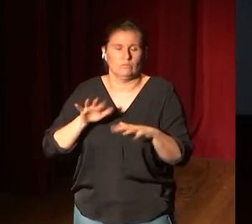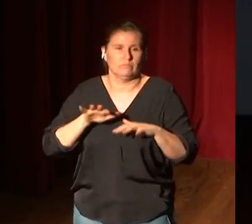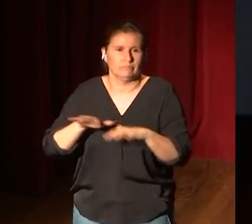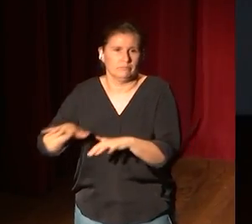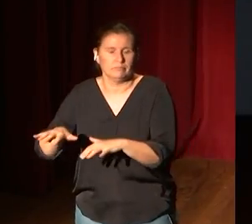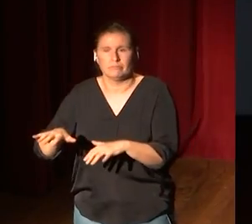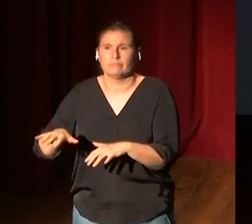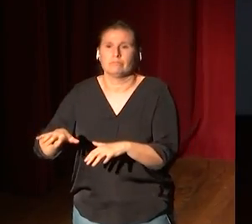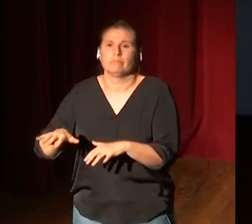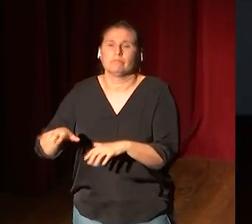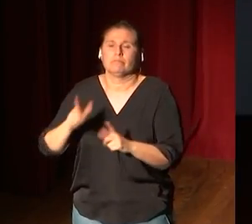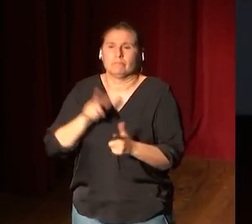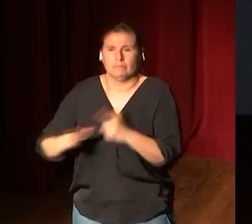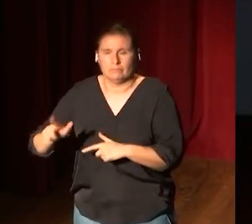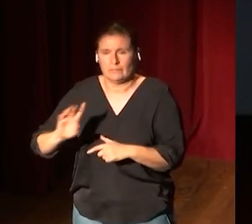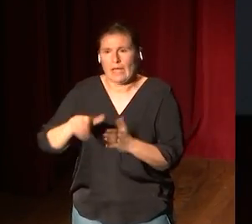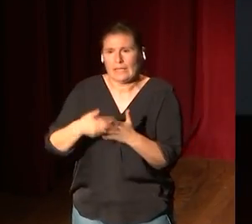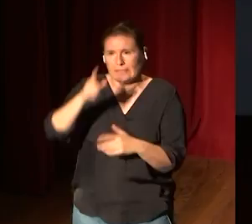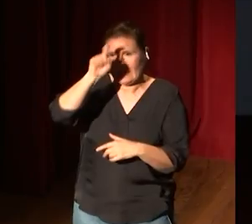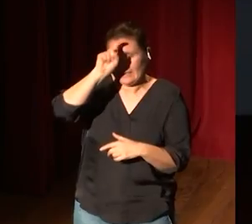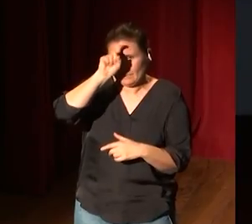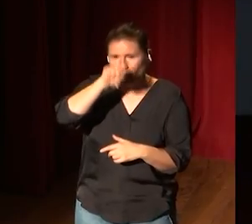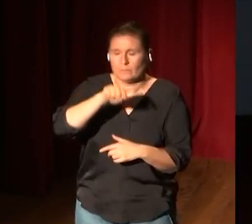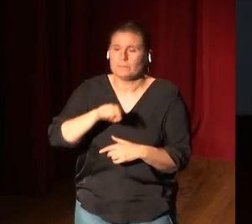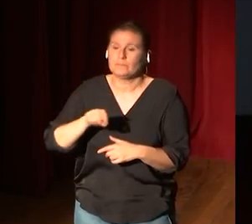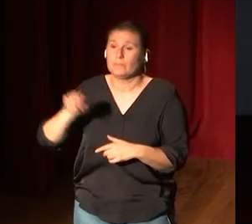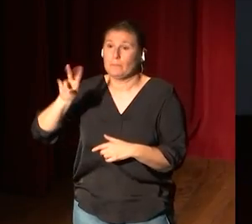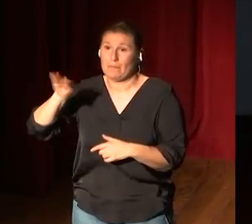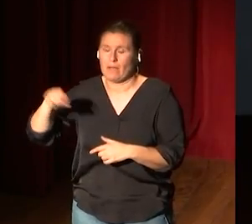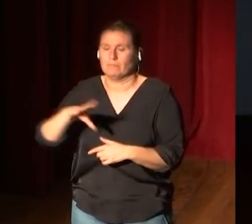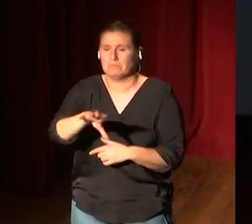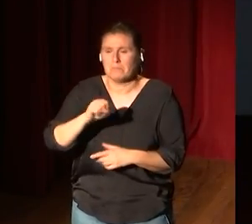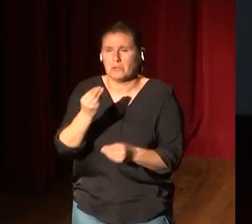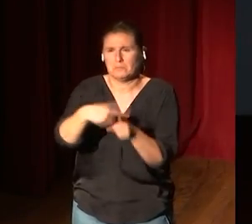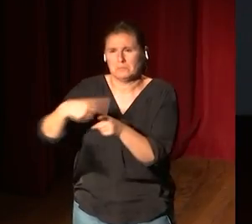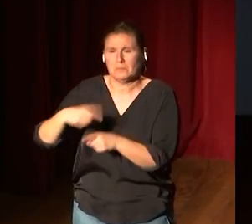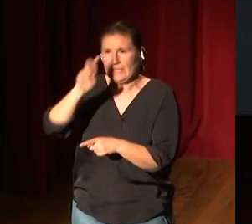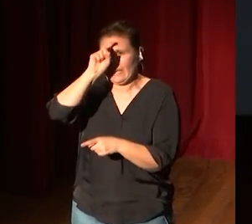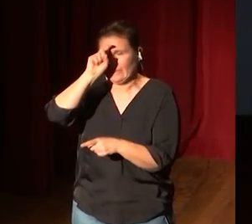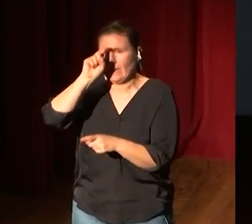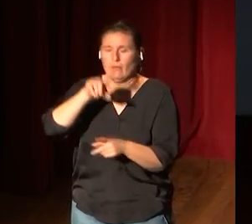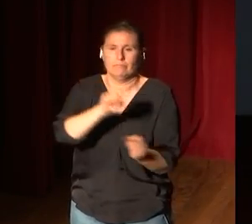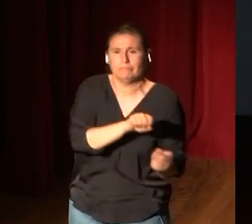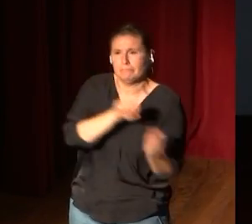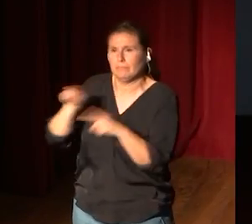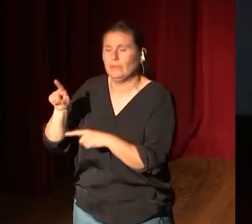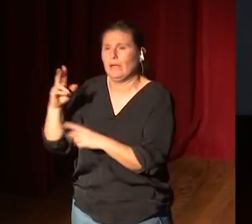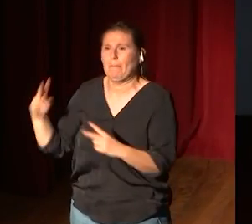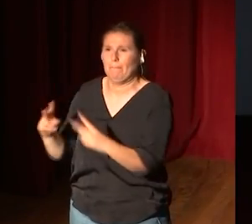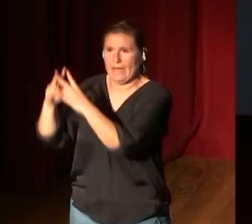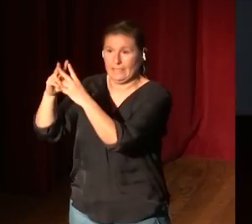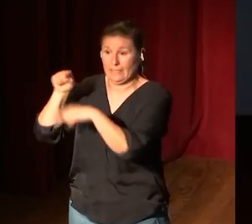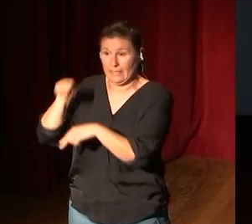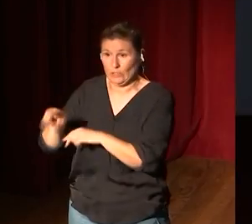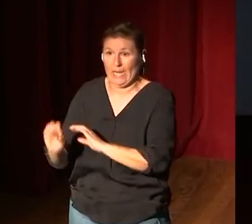por Egipto, Vivant de Non cogió un montón de piezas de Egipto y se la llevó a París. Y eso es el